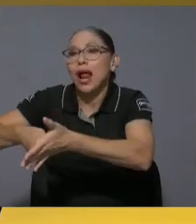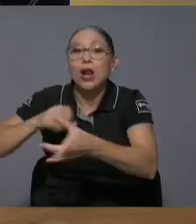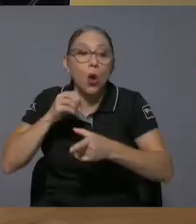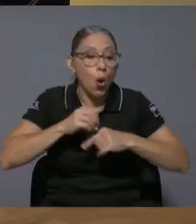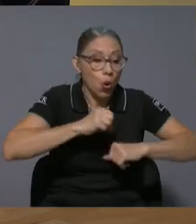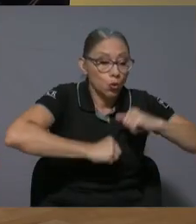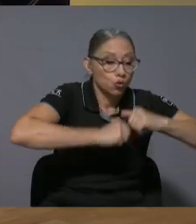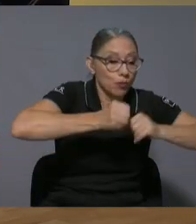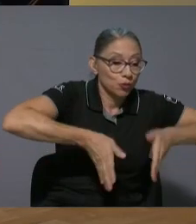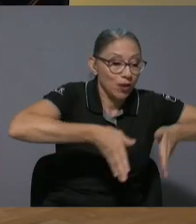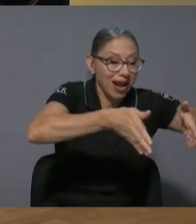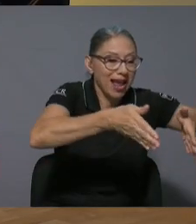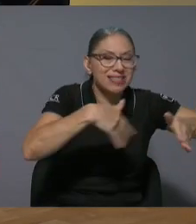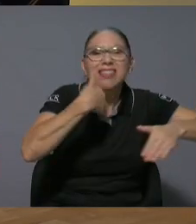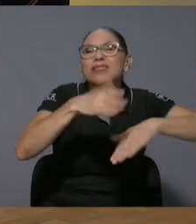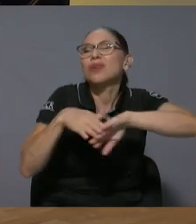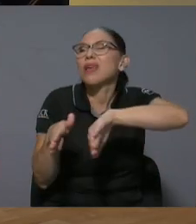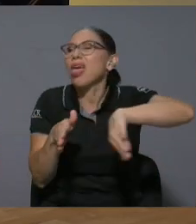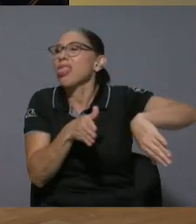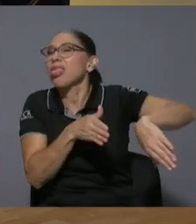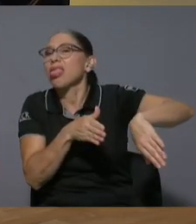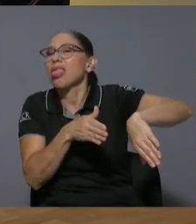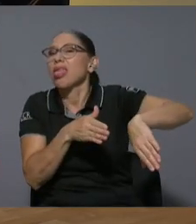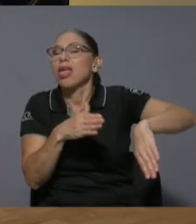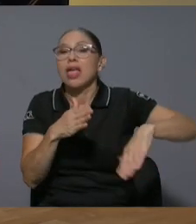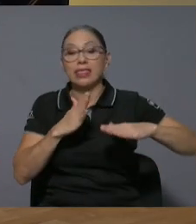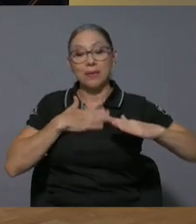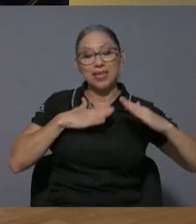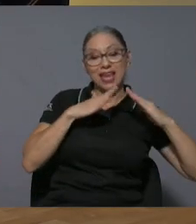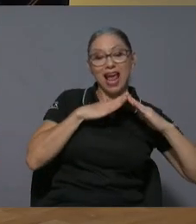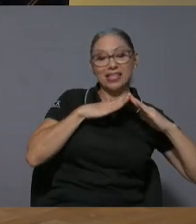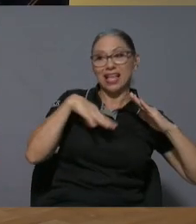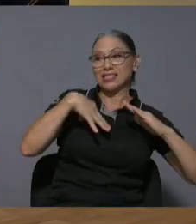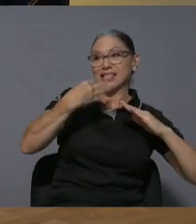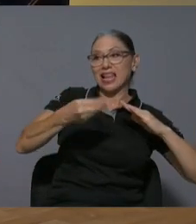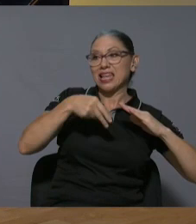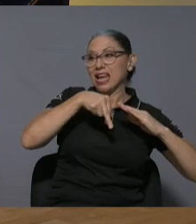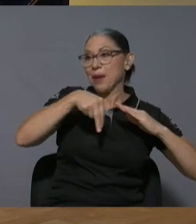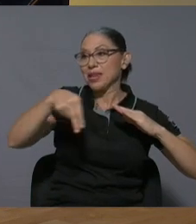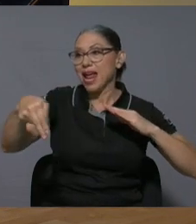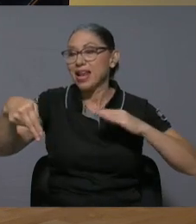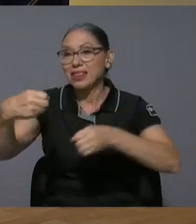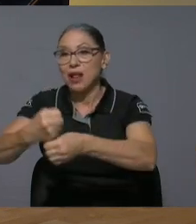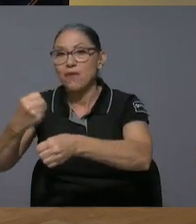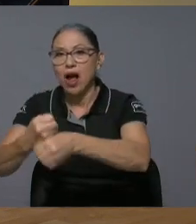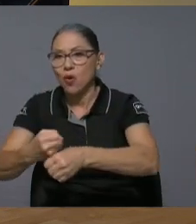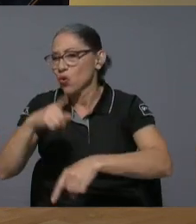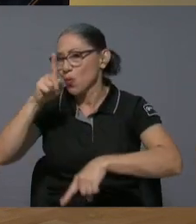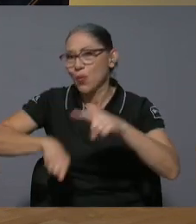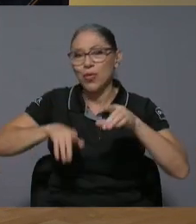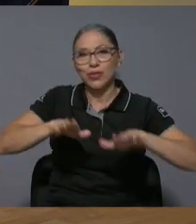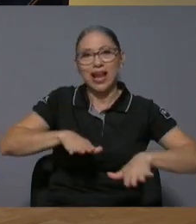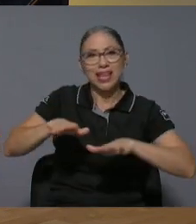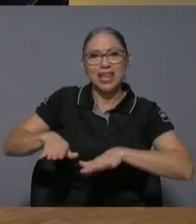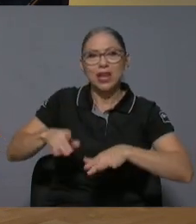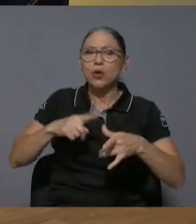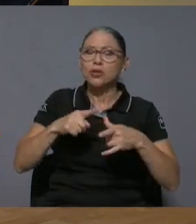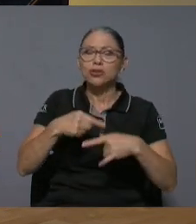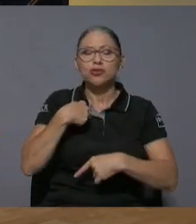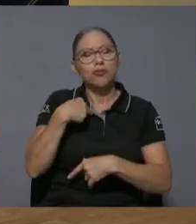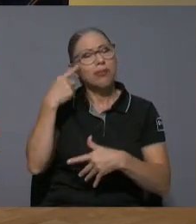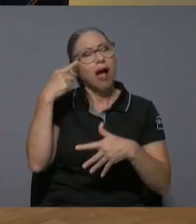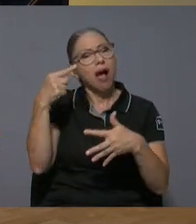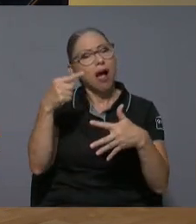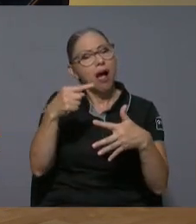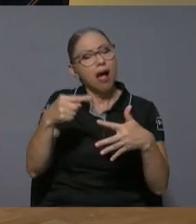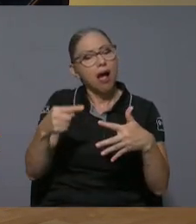por qué no puedo caminar tranquilo de la casa al trabajo todas esas cosas fueron motivaciones que poco a poco me